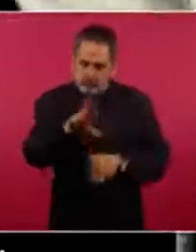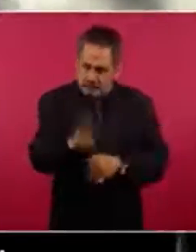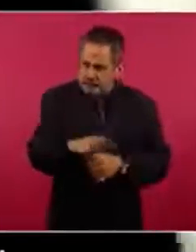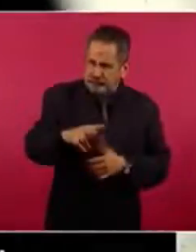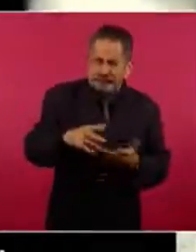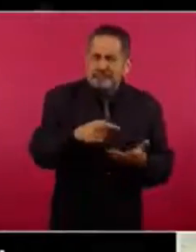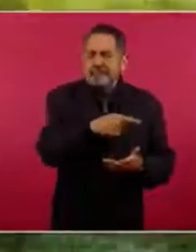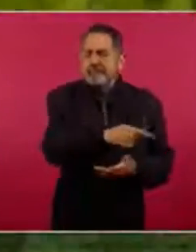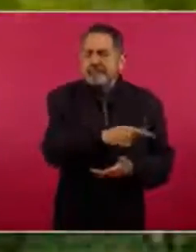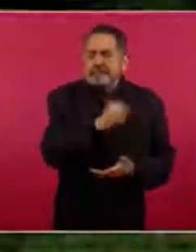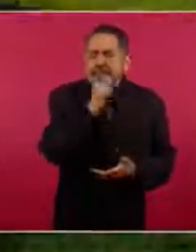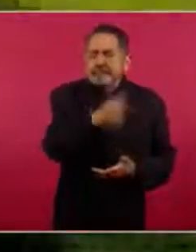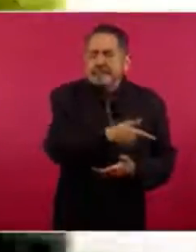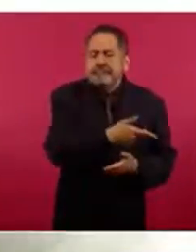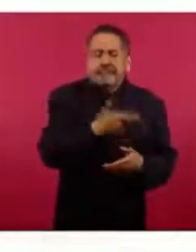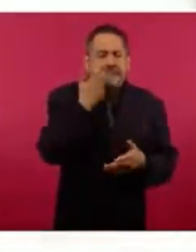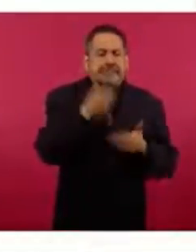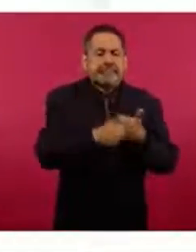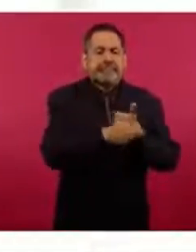justicia.